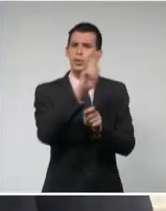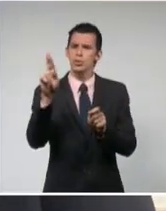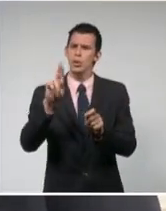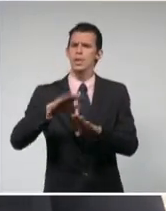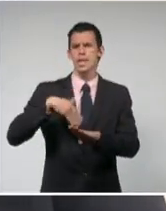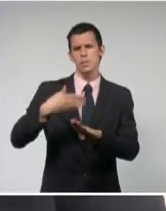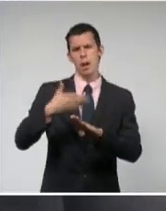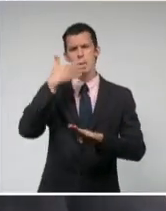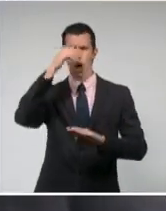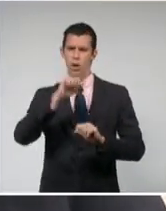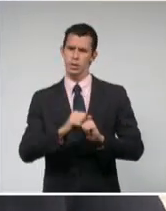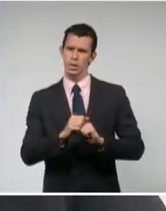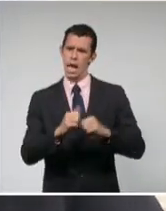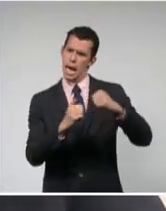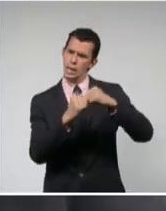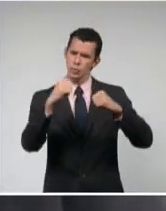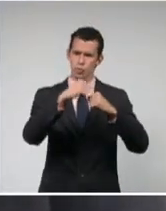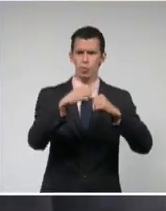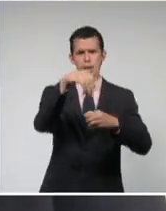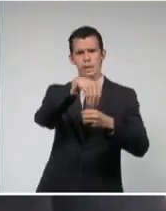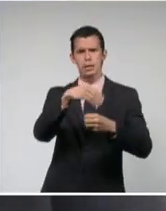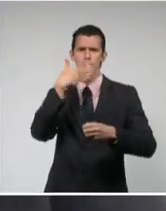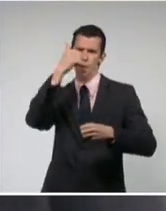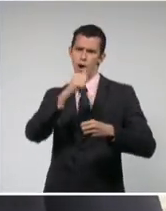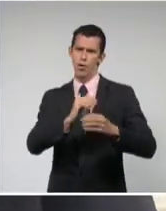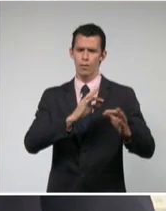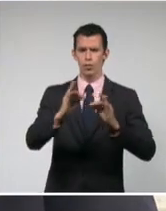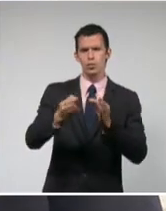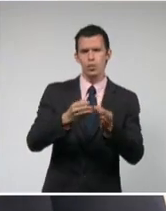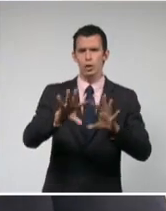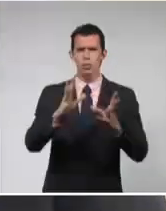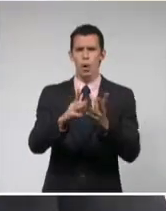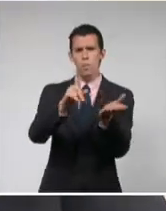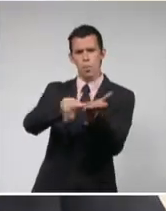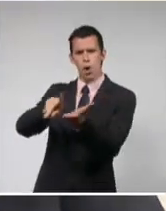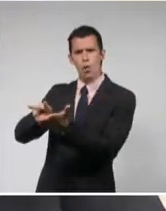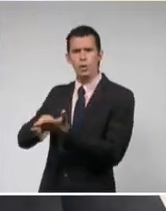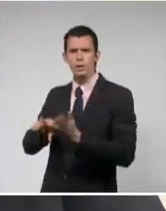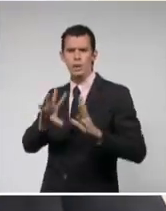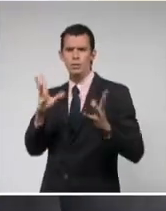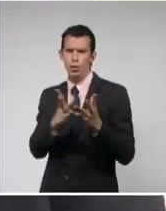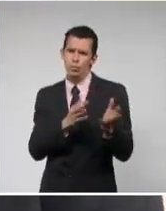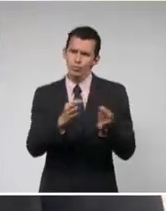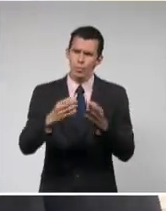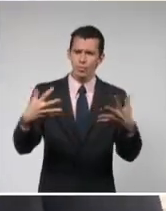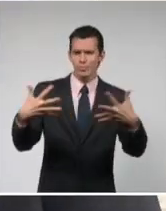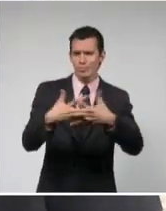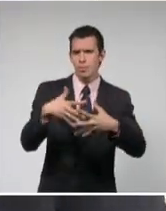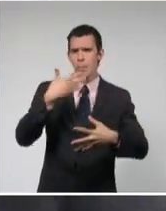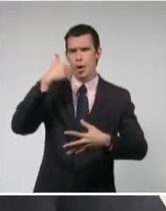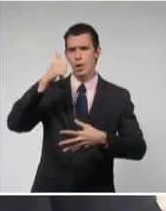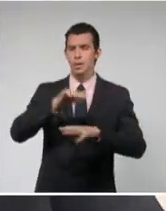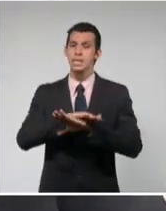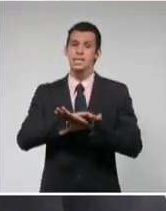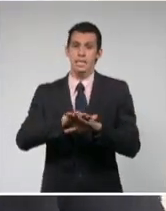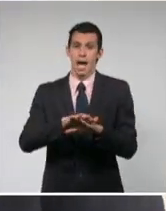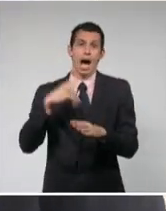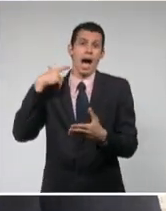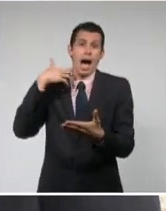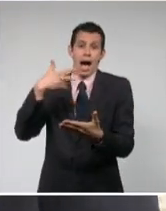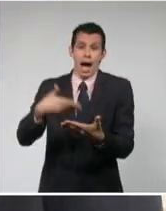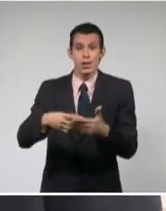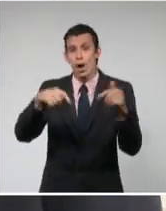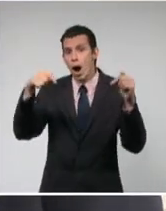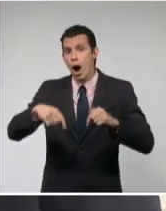sistemas, sus procesos, hasta convertirse en lo que es hoy un grupo empresarial, denominado Grupo Empresarial Correos de Cuba, que tiene 20